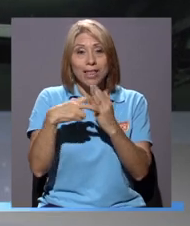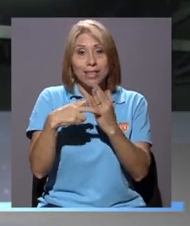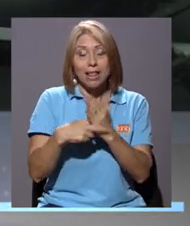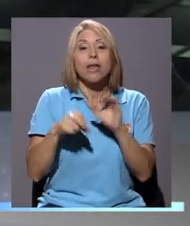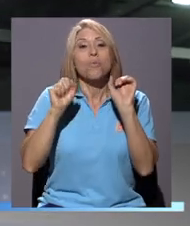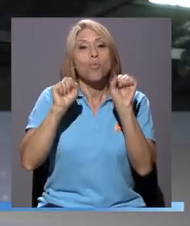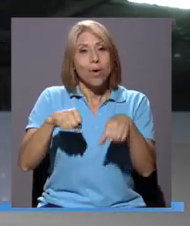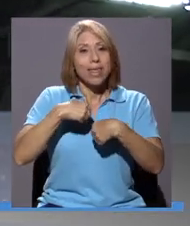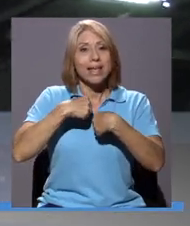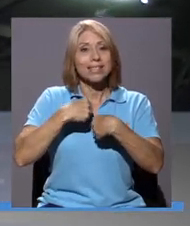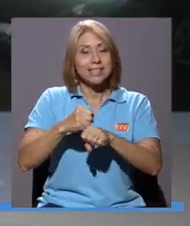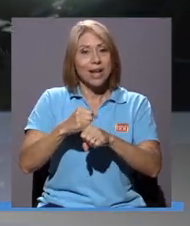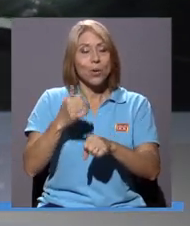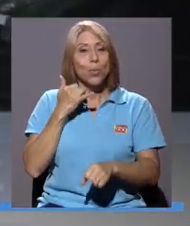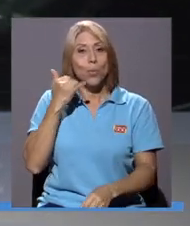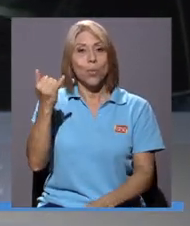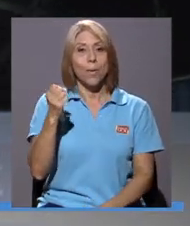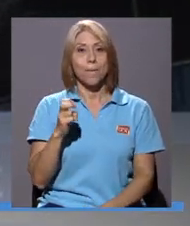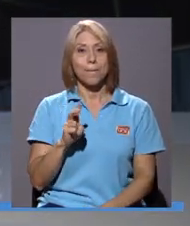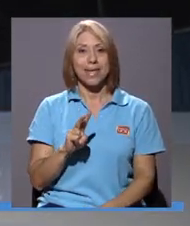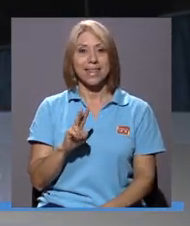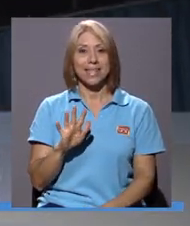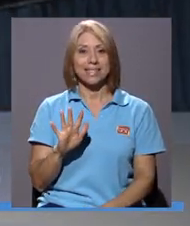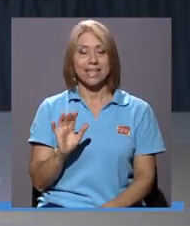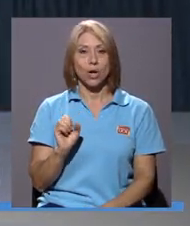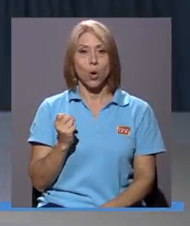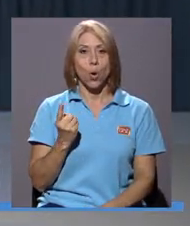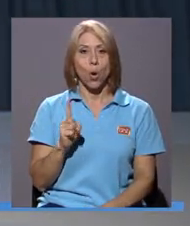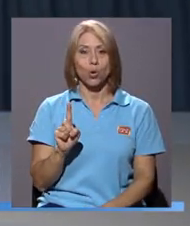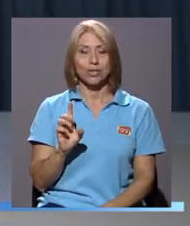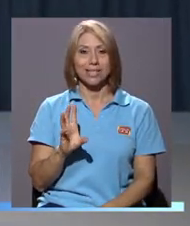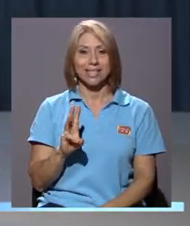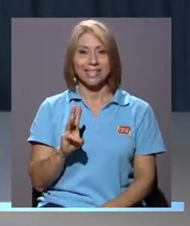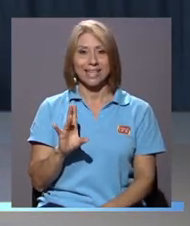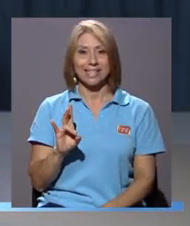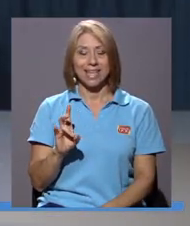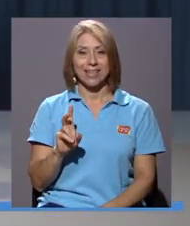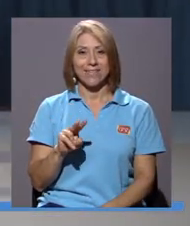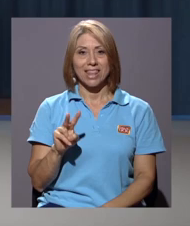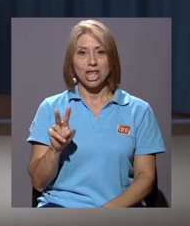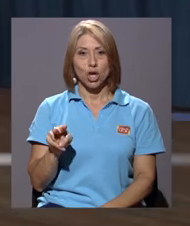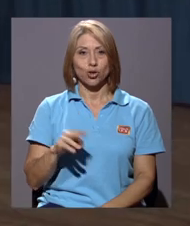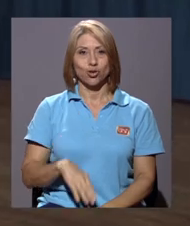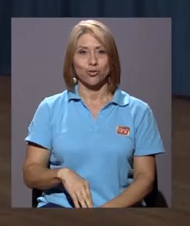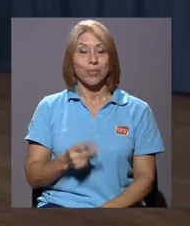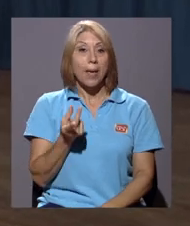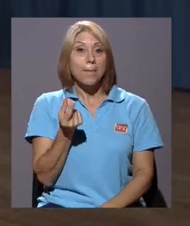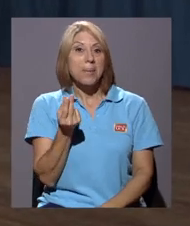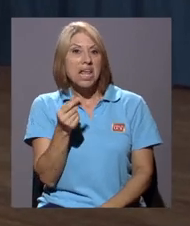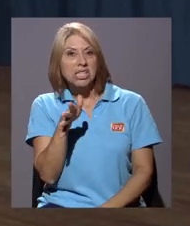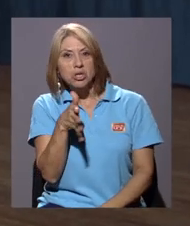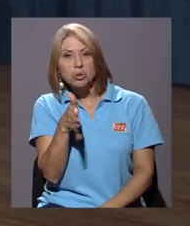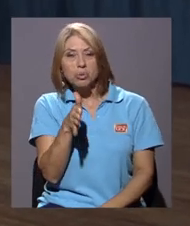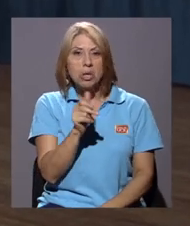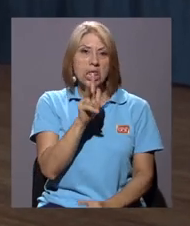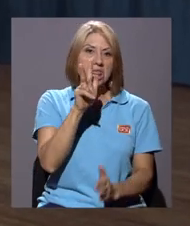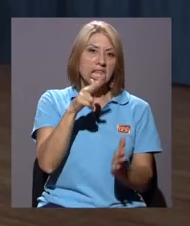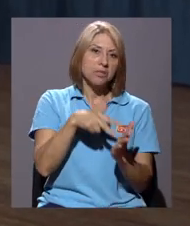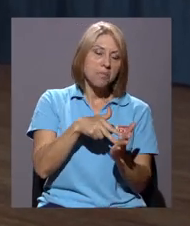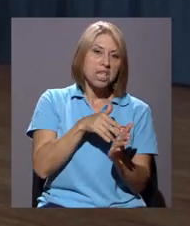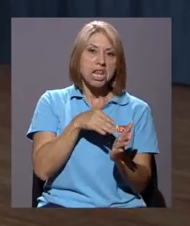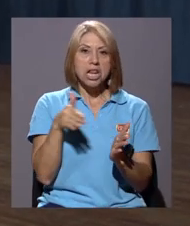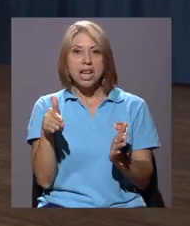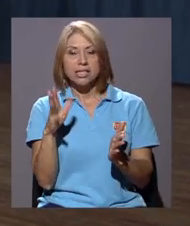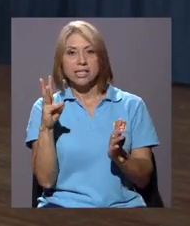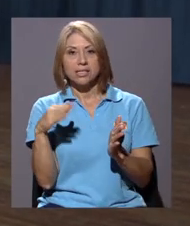hacerlo comunicándose al 2511 6722. Los precios oscilan entre los 3.000 y 6